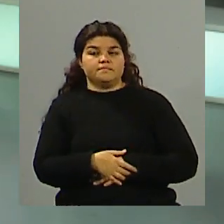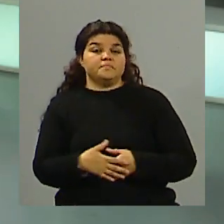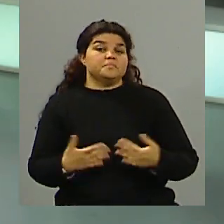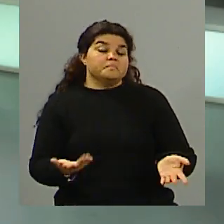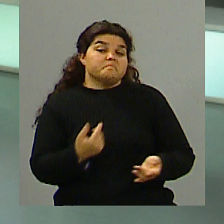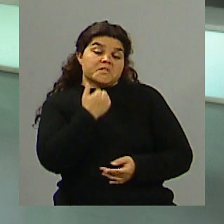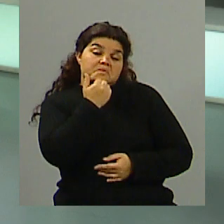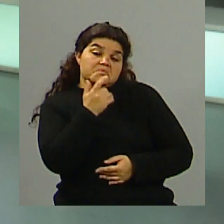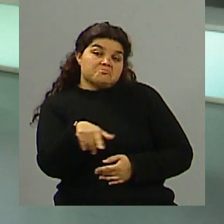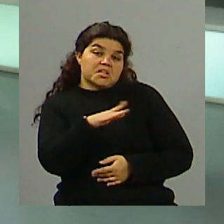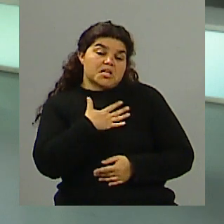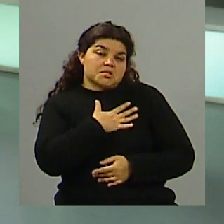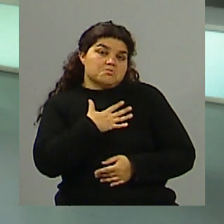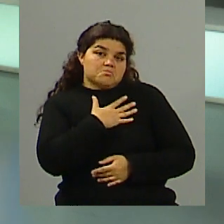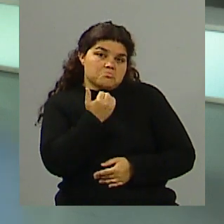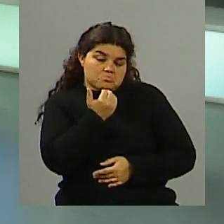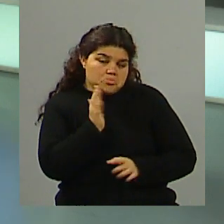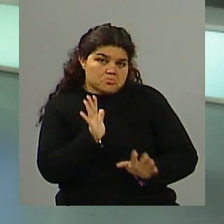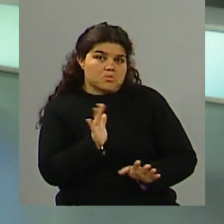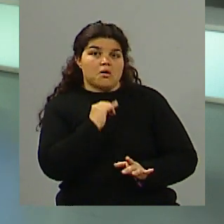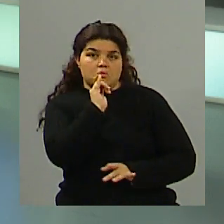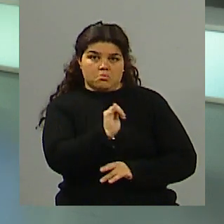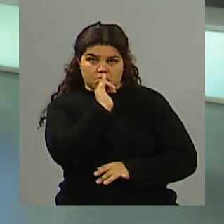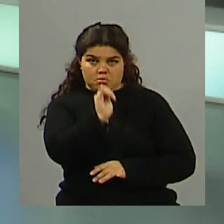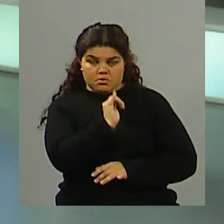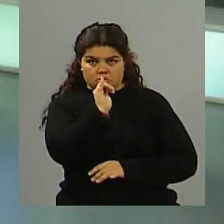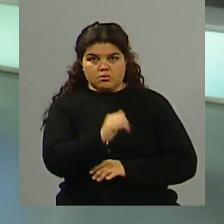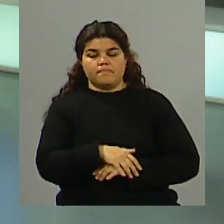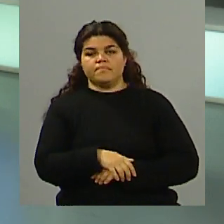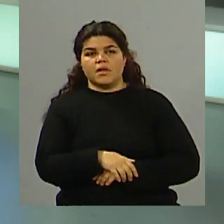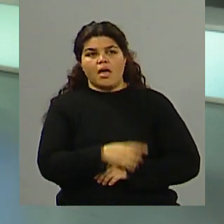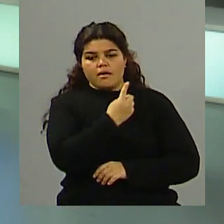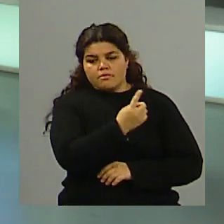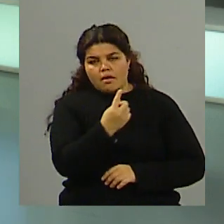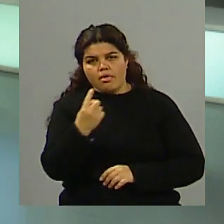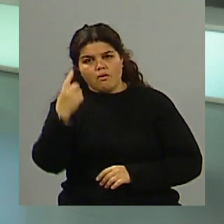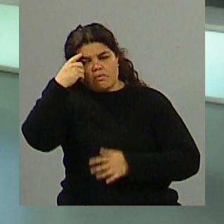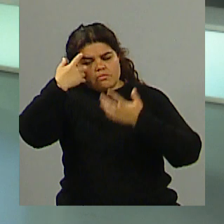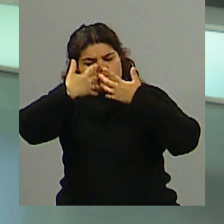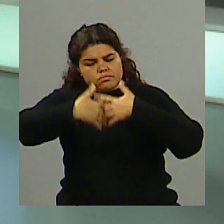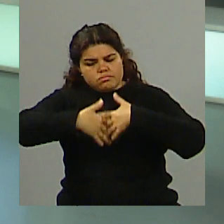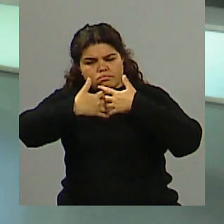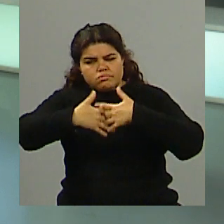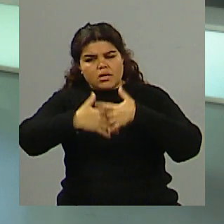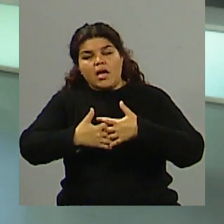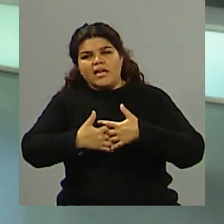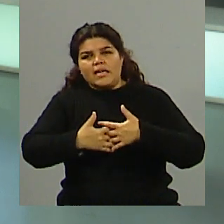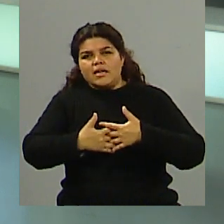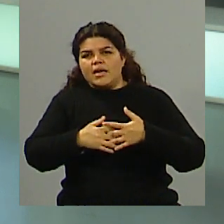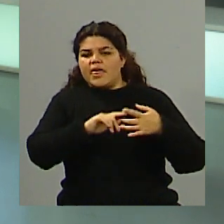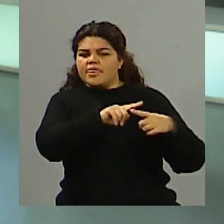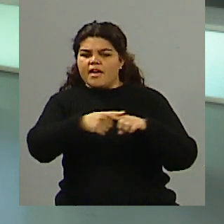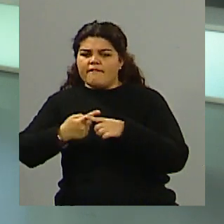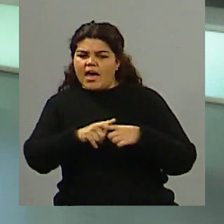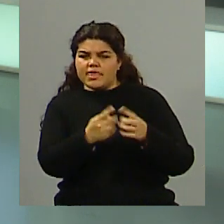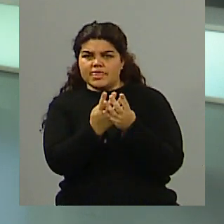pudieron percibir cuál es, creo que cada uno va a hacer una reflexión en particular de si sirvió o no para esclarecer